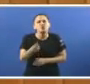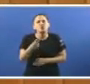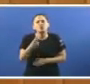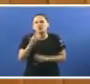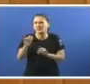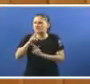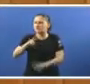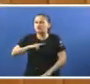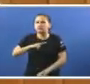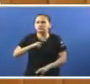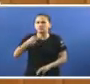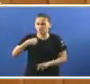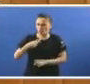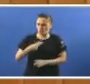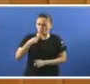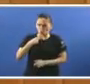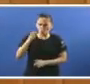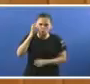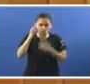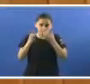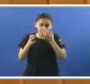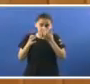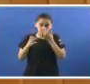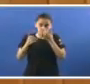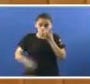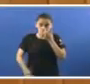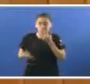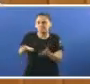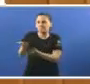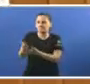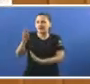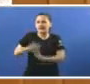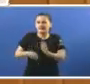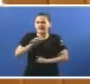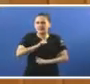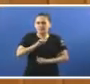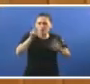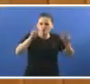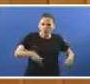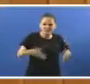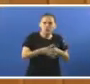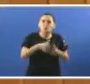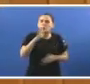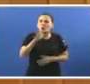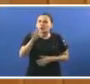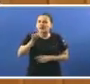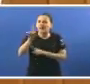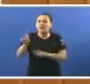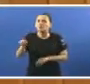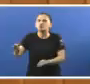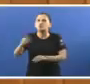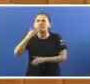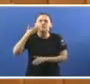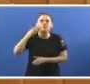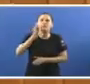petición de información desta deputada Solicitando as listas de agarda non estruturais Preguntámonos de que presumen